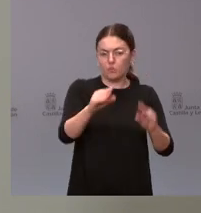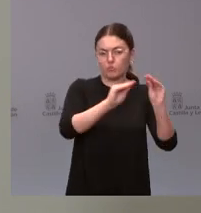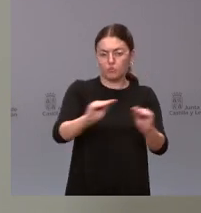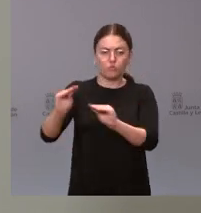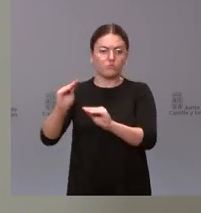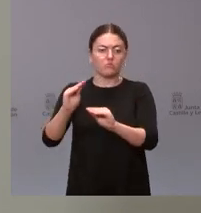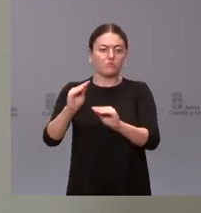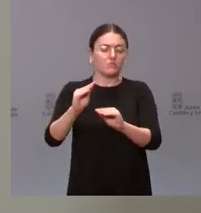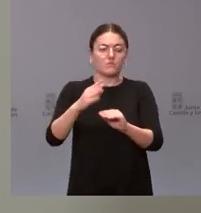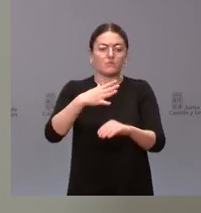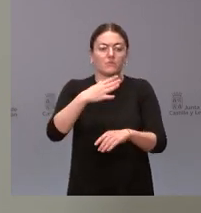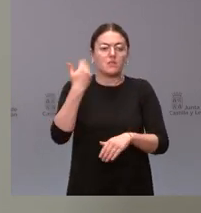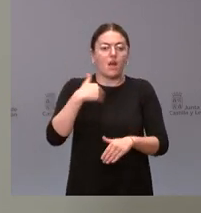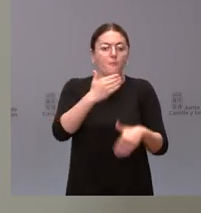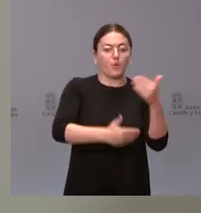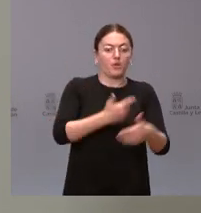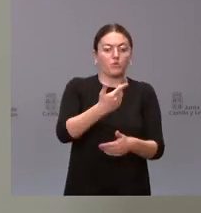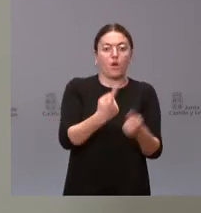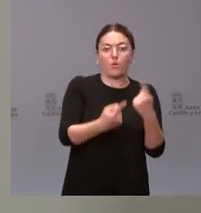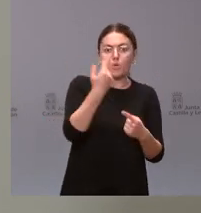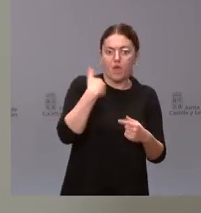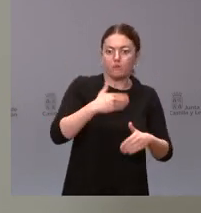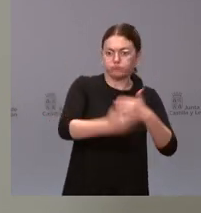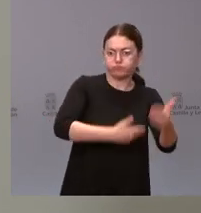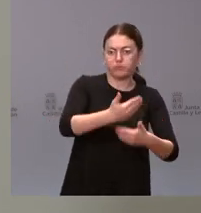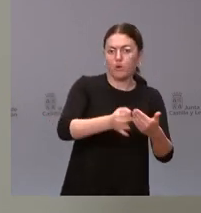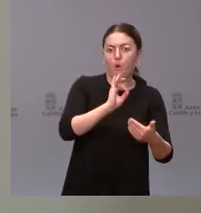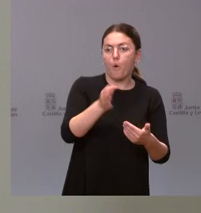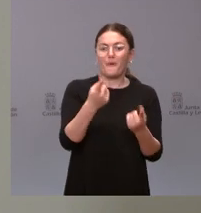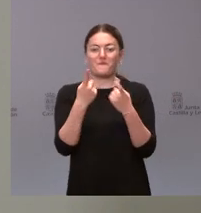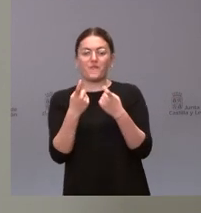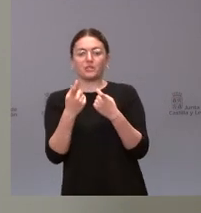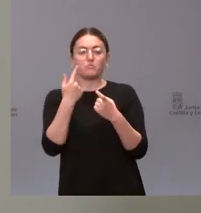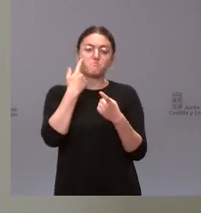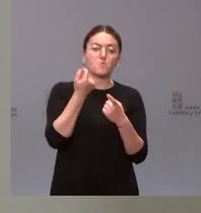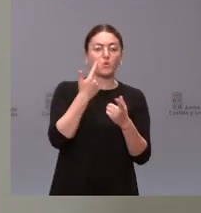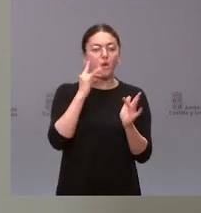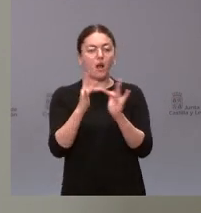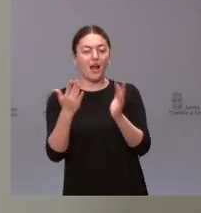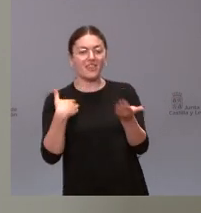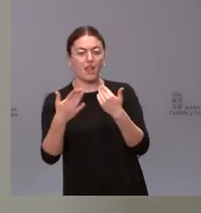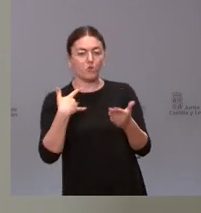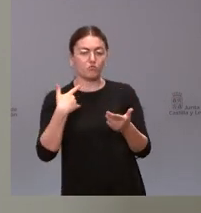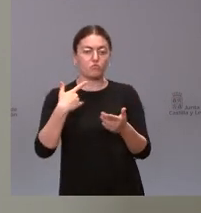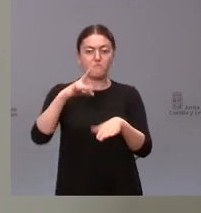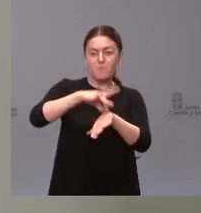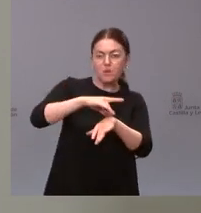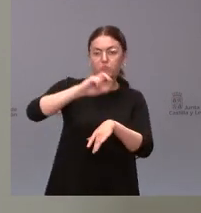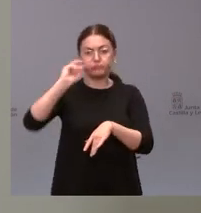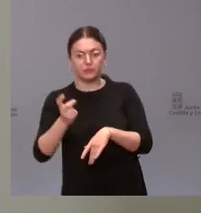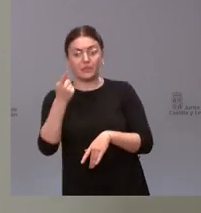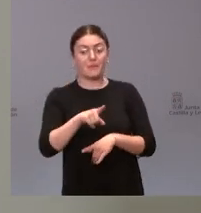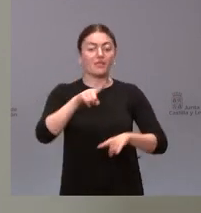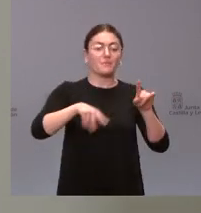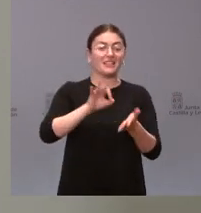proceso y otros pues a lo mejor requiere un tiempo más de diálogo con los profesionales también dependerá de los servicios como les digo en todo caso